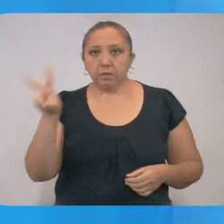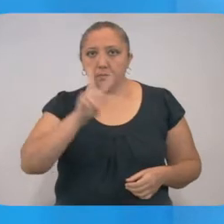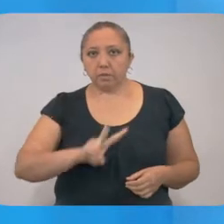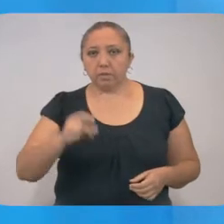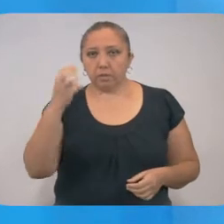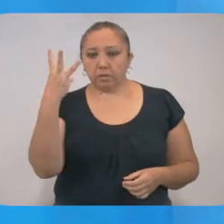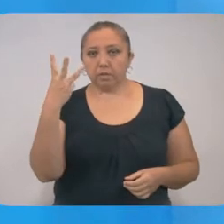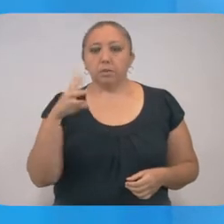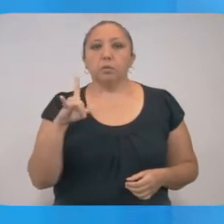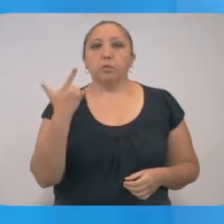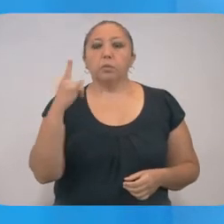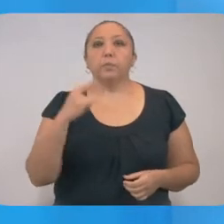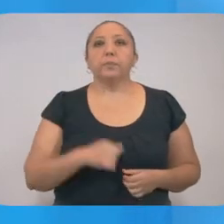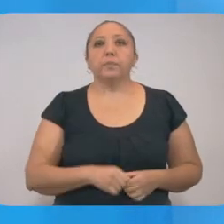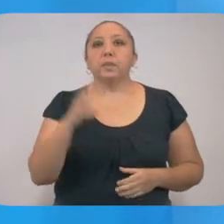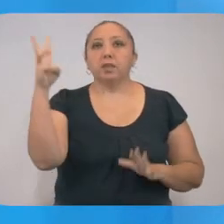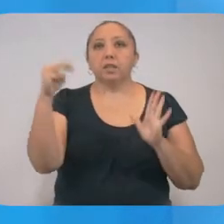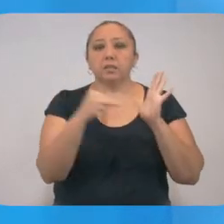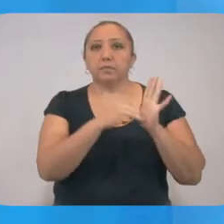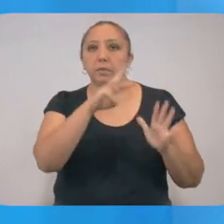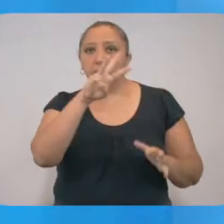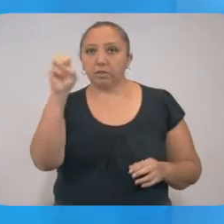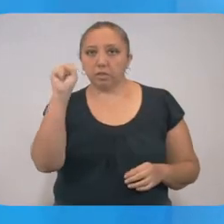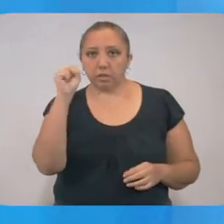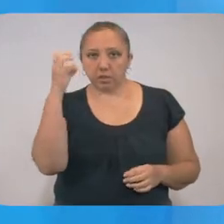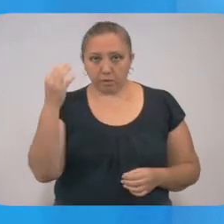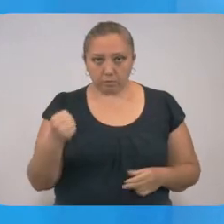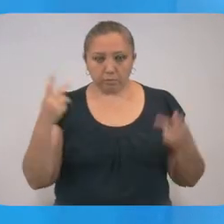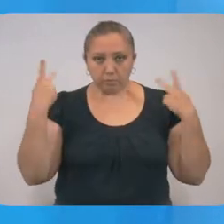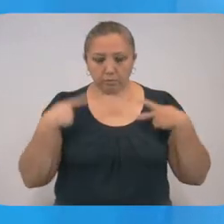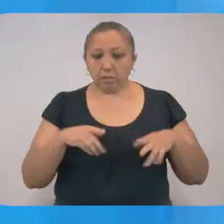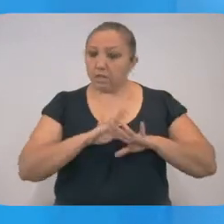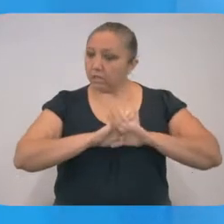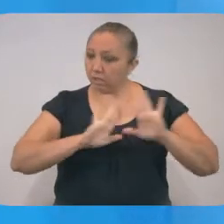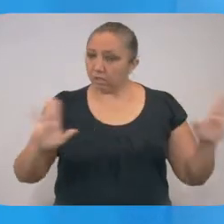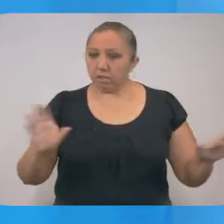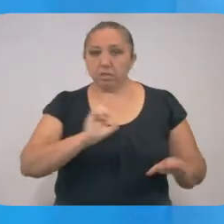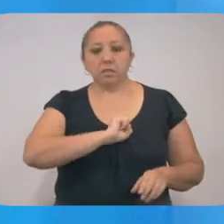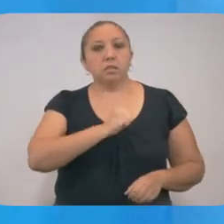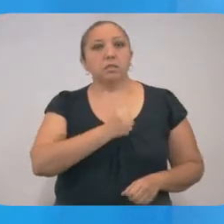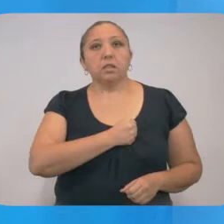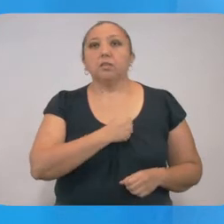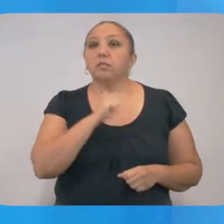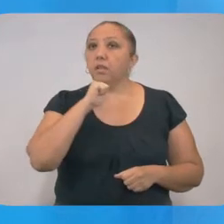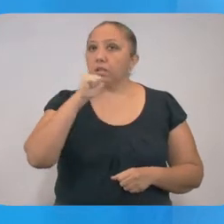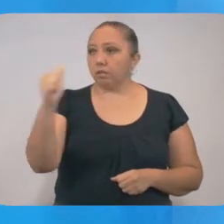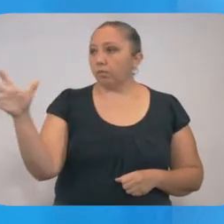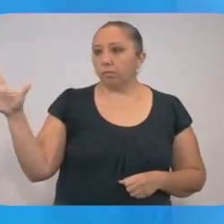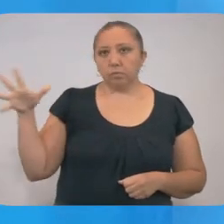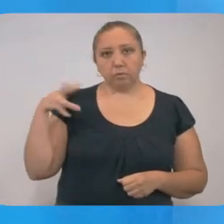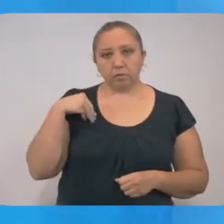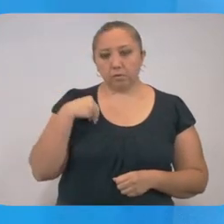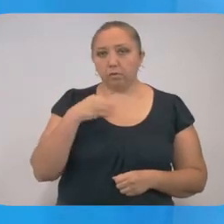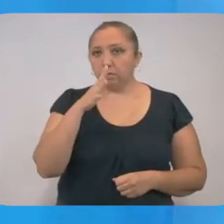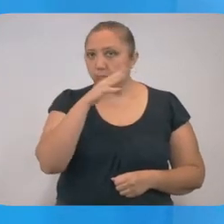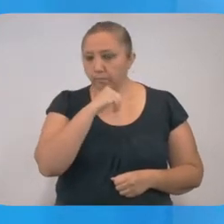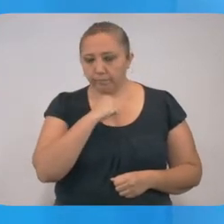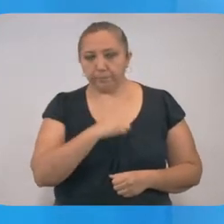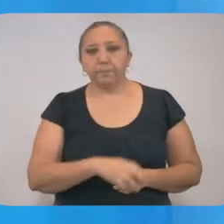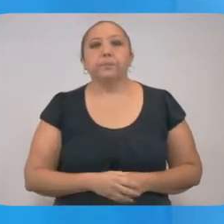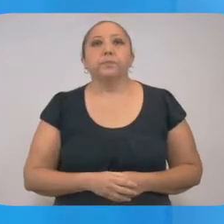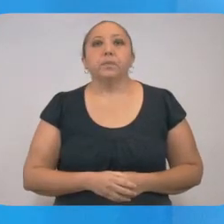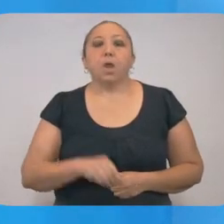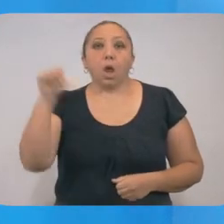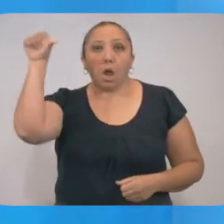viernes 3 de julio, 3,369 pacientes ya se recuperaron, no presentan síntomas ni pueden contagiar.